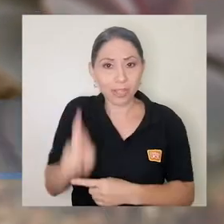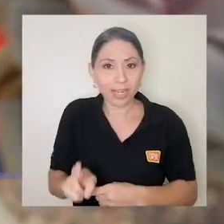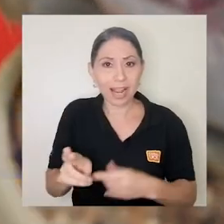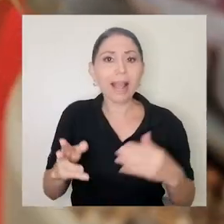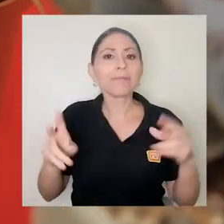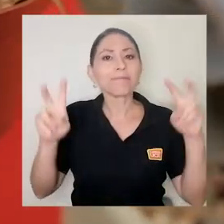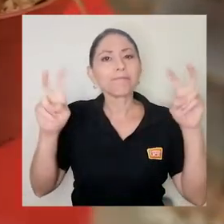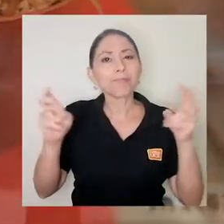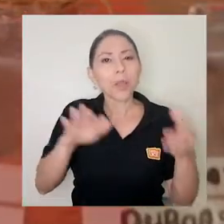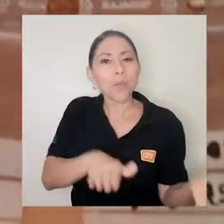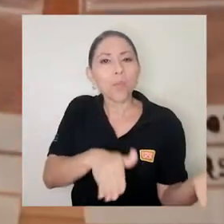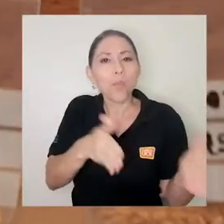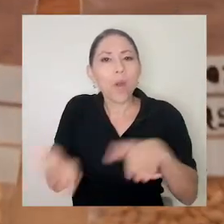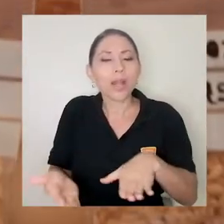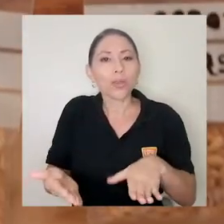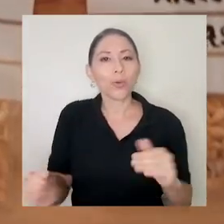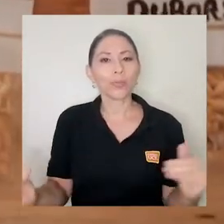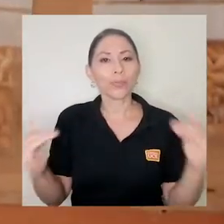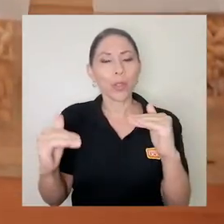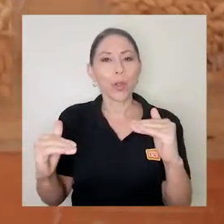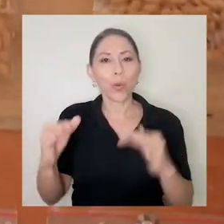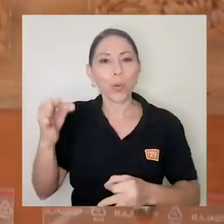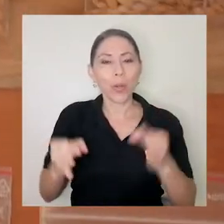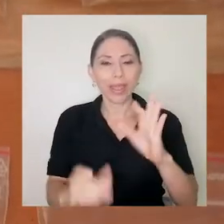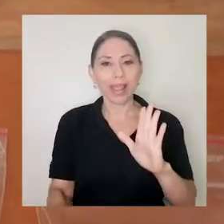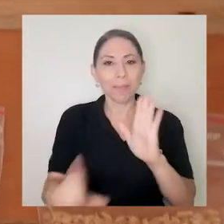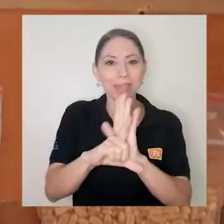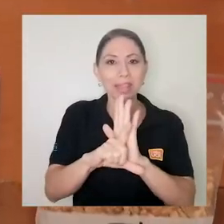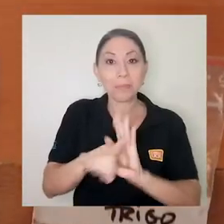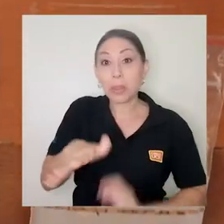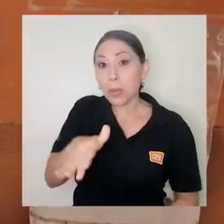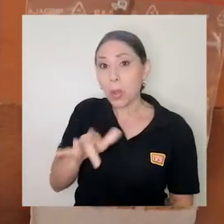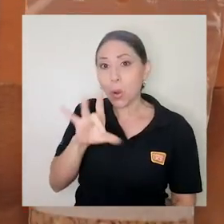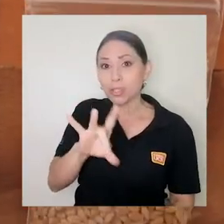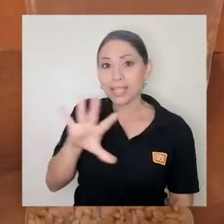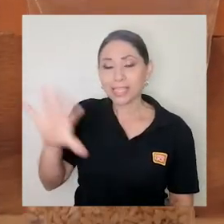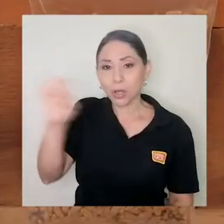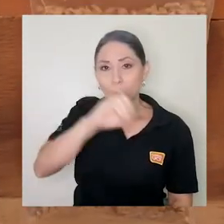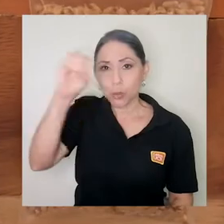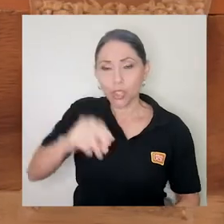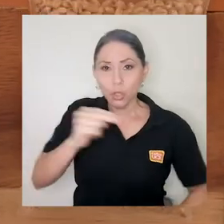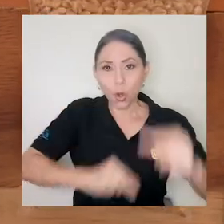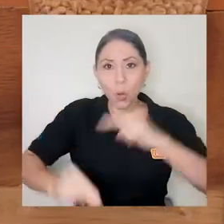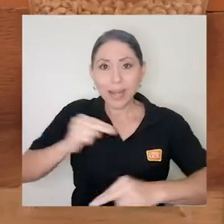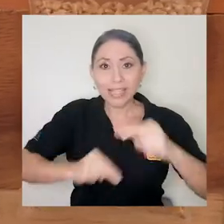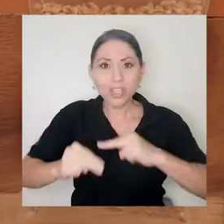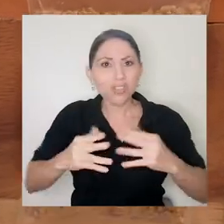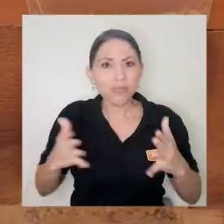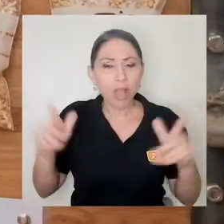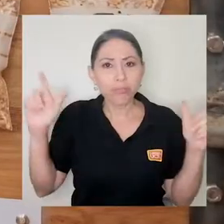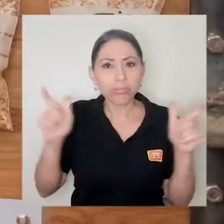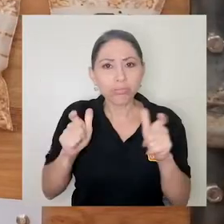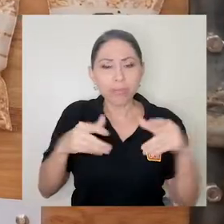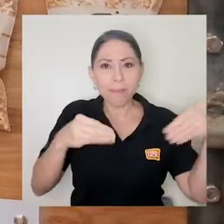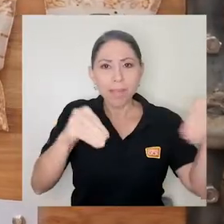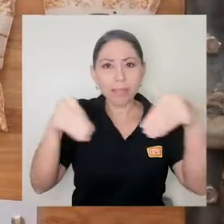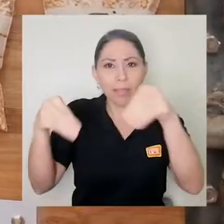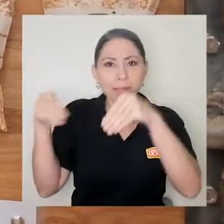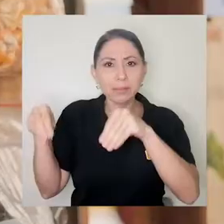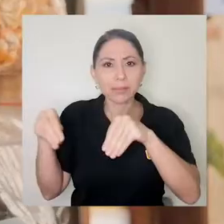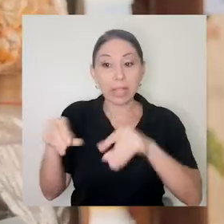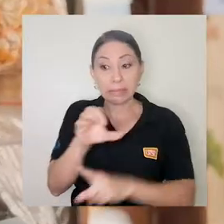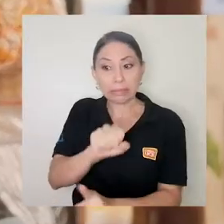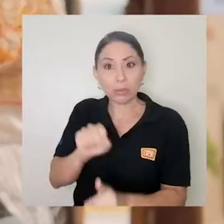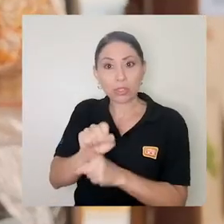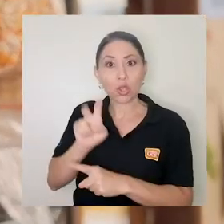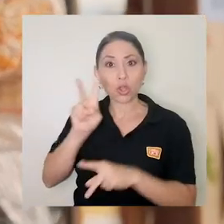muerto jurídicamente y al menos el 85% de los comercios han visto disminuidas sus ventas. Ante este panorama,